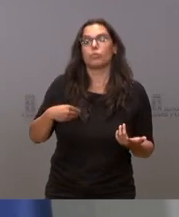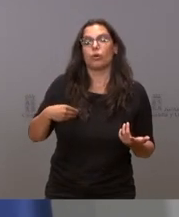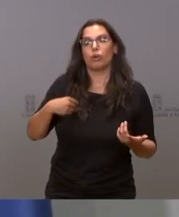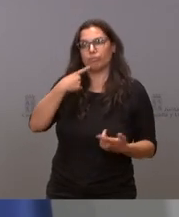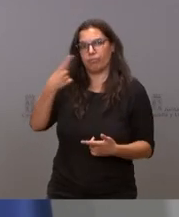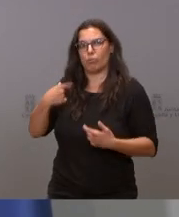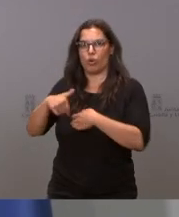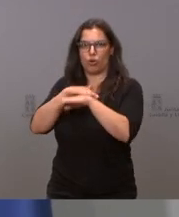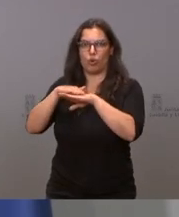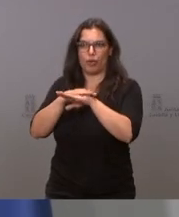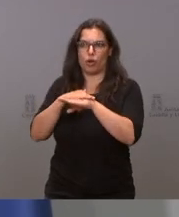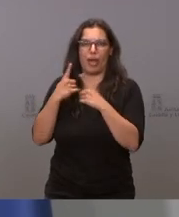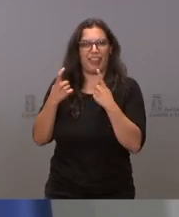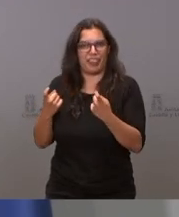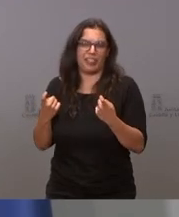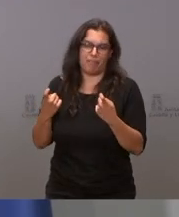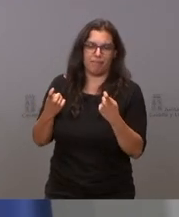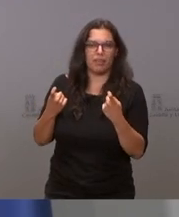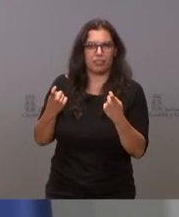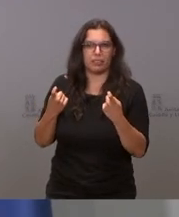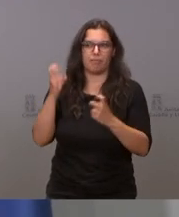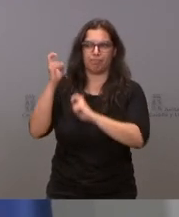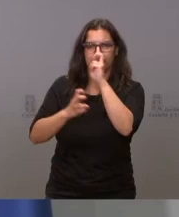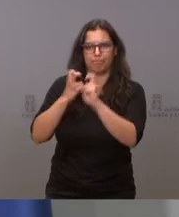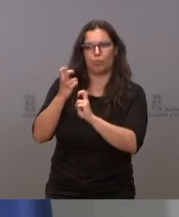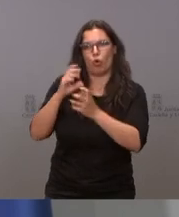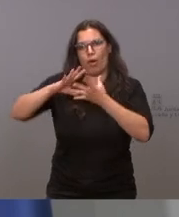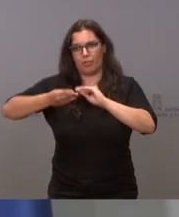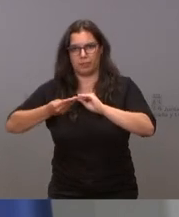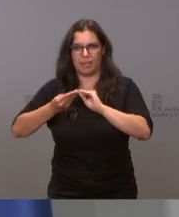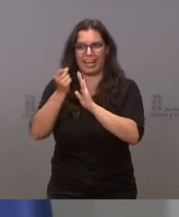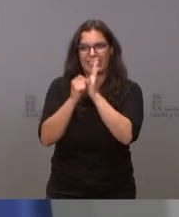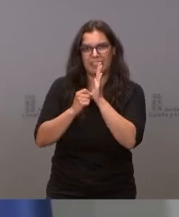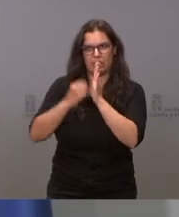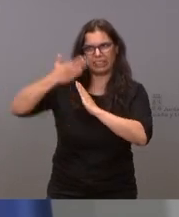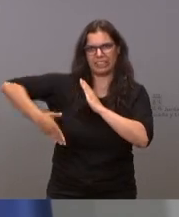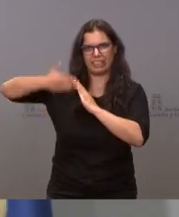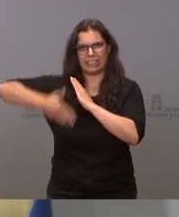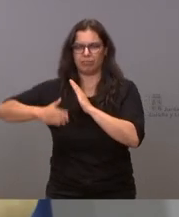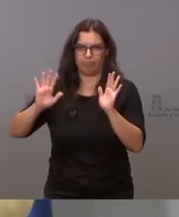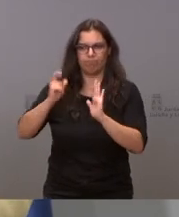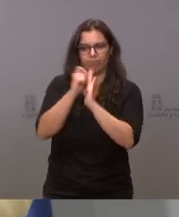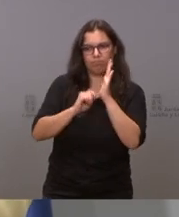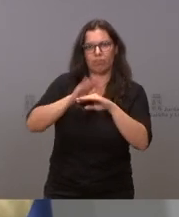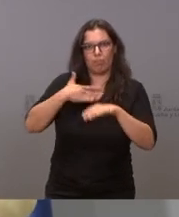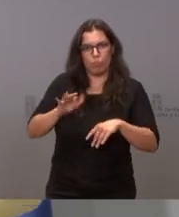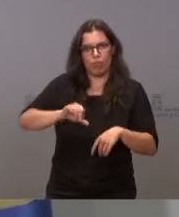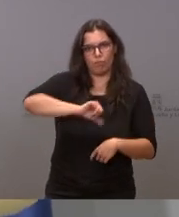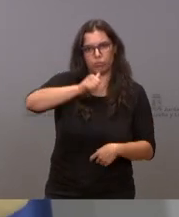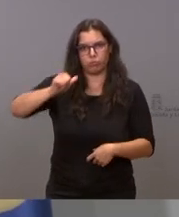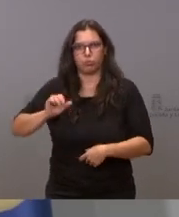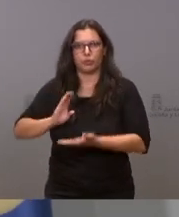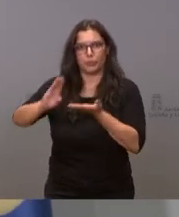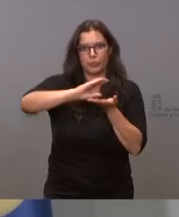la necesidad de reformar o de adaptar estos requisitos para que las ayudas puedan emplearse